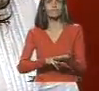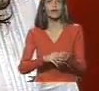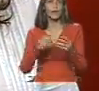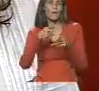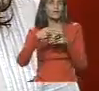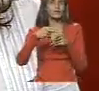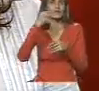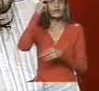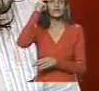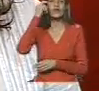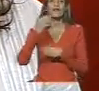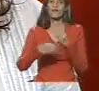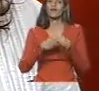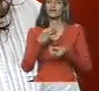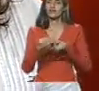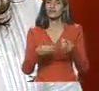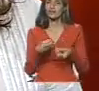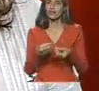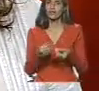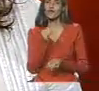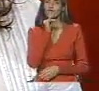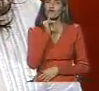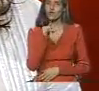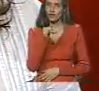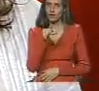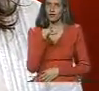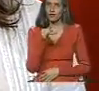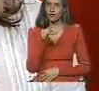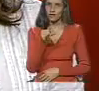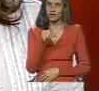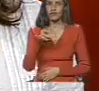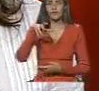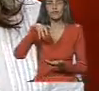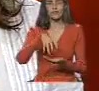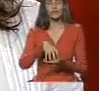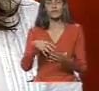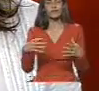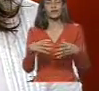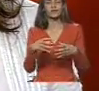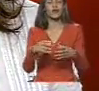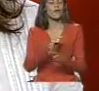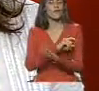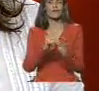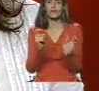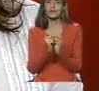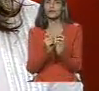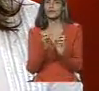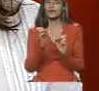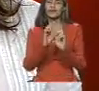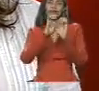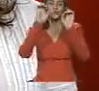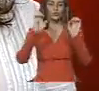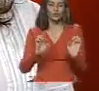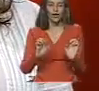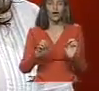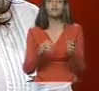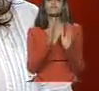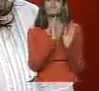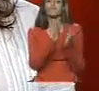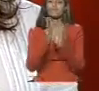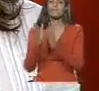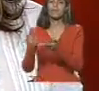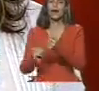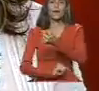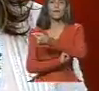los próximos días será anunciada para que el partido esté completamente ya estructurado y organizado y desde sus